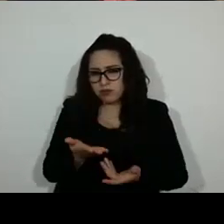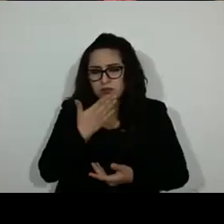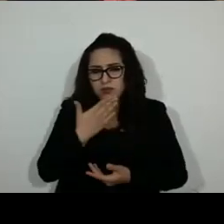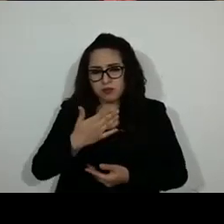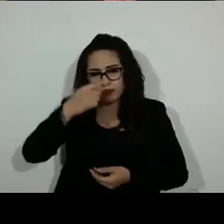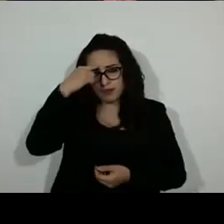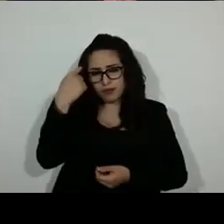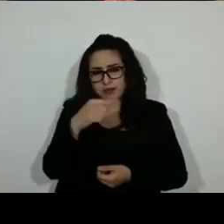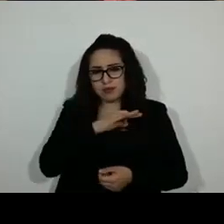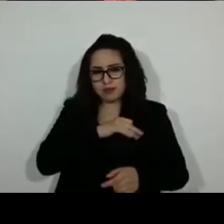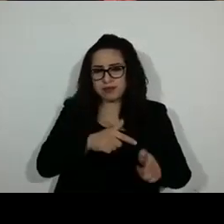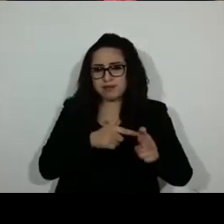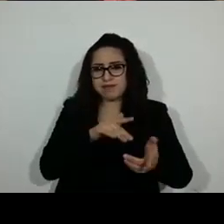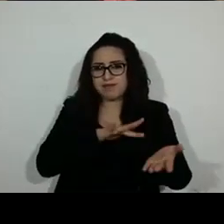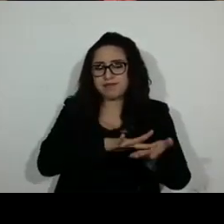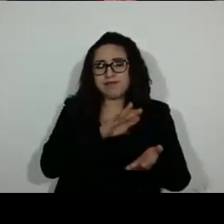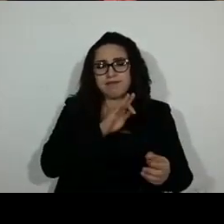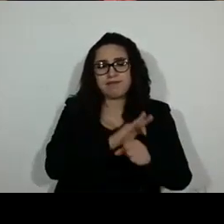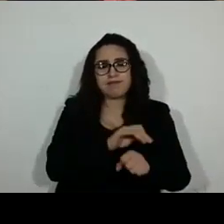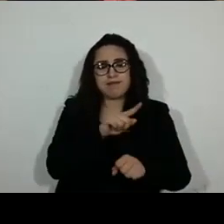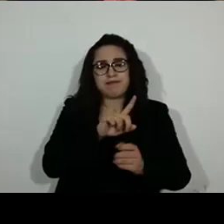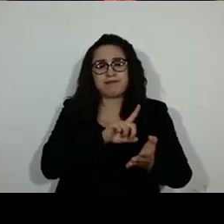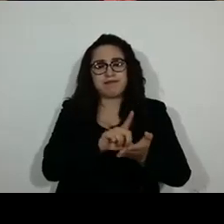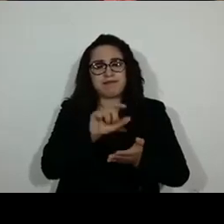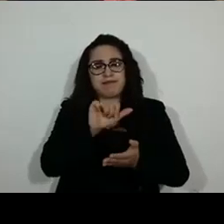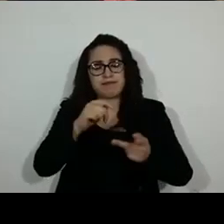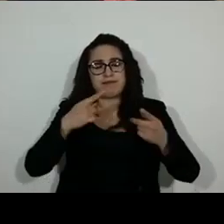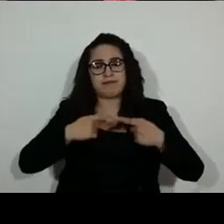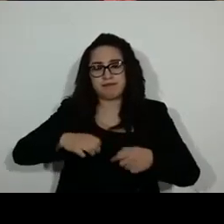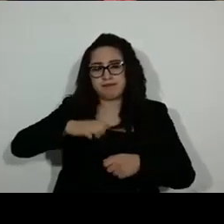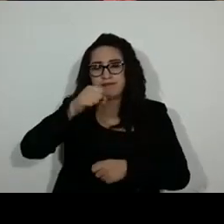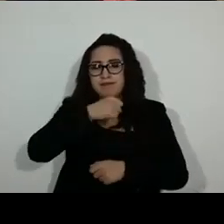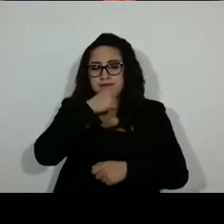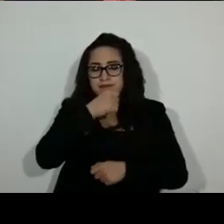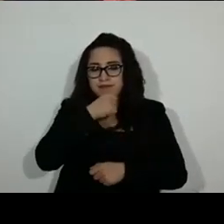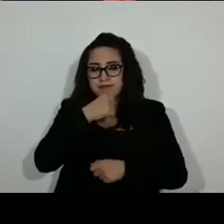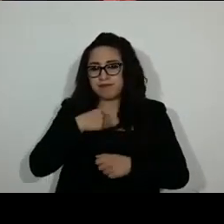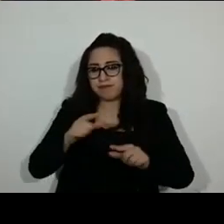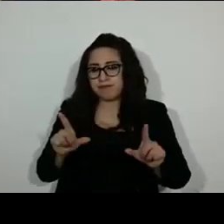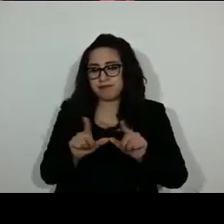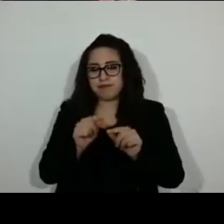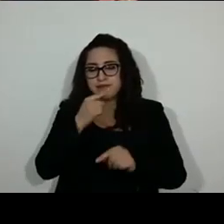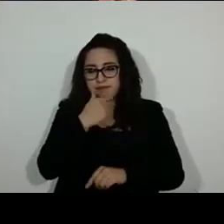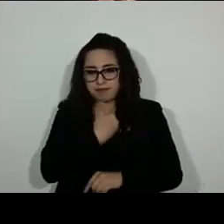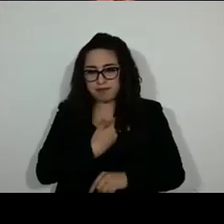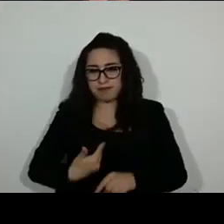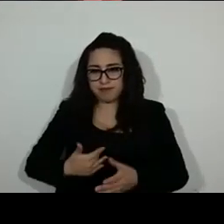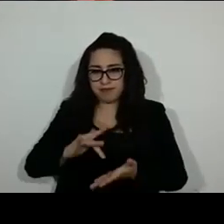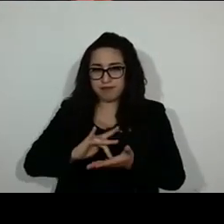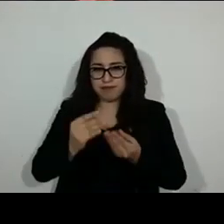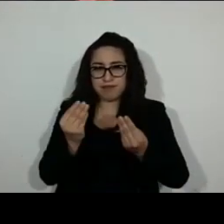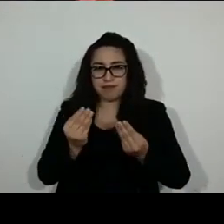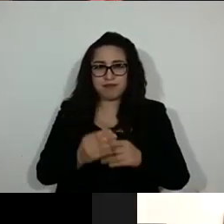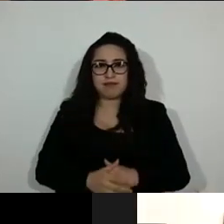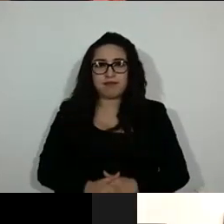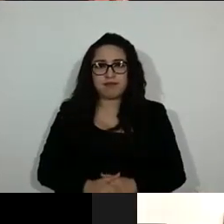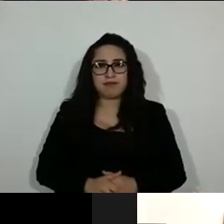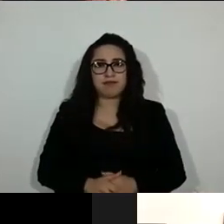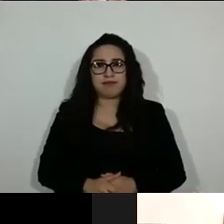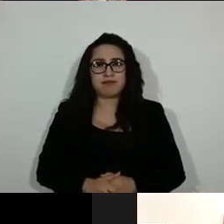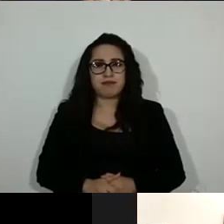tema de los derechos para las personas mayores. Para personas mayores. Es cuanto, diputado Presidenta. Muchas gracias. Sí, muchas gracias.